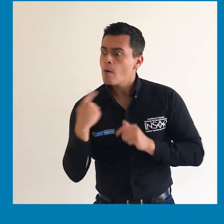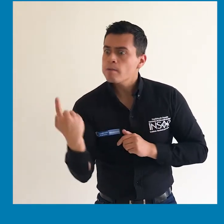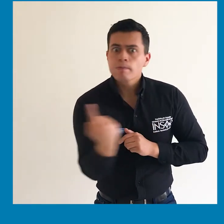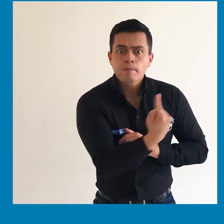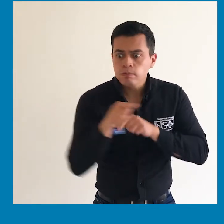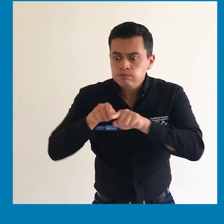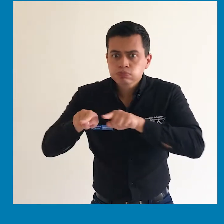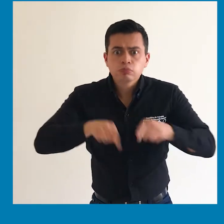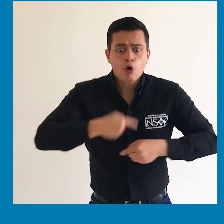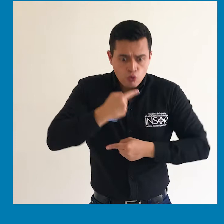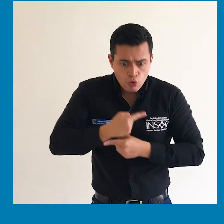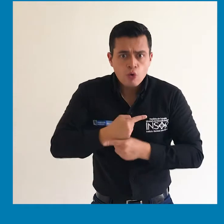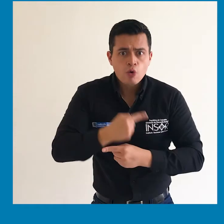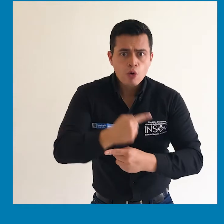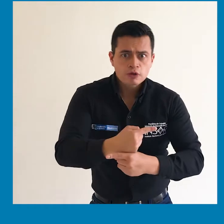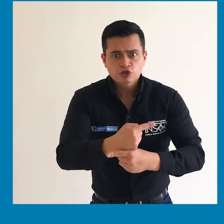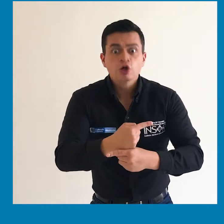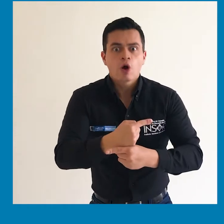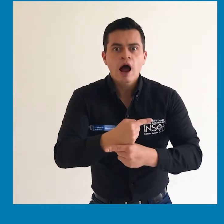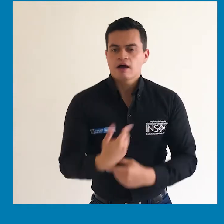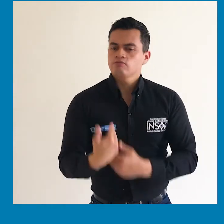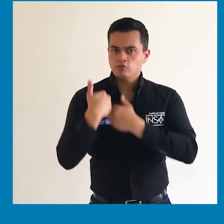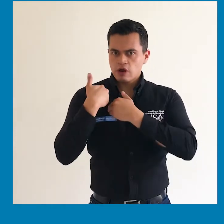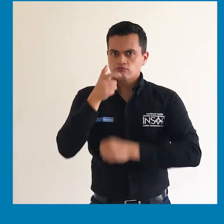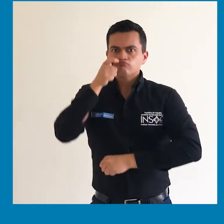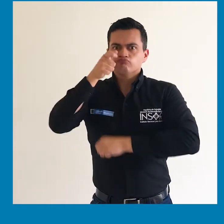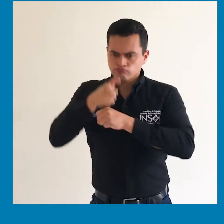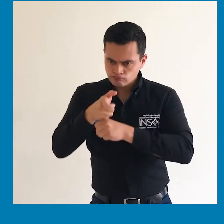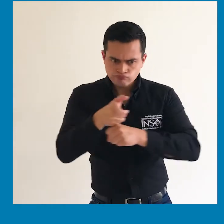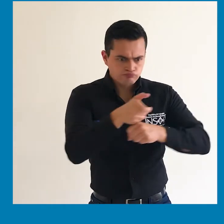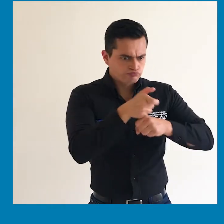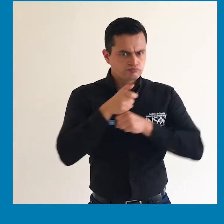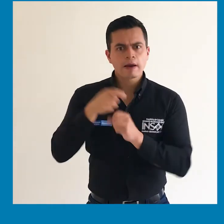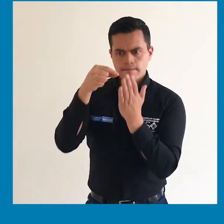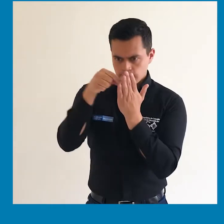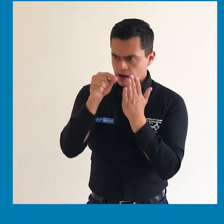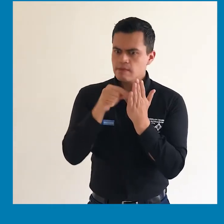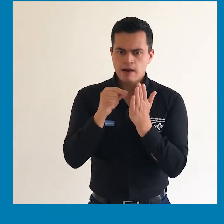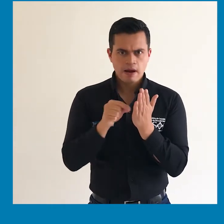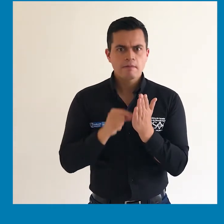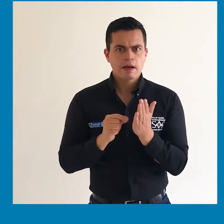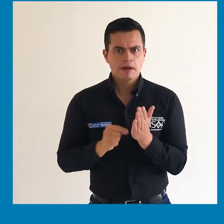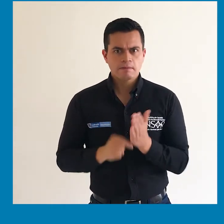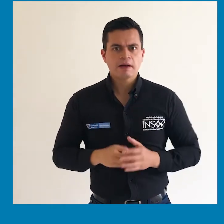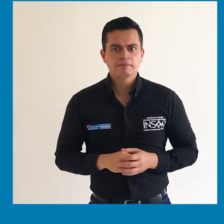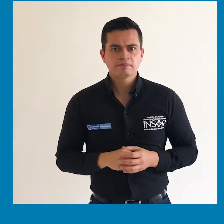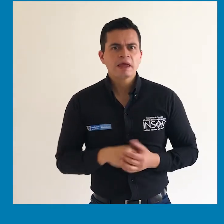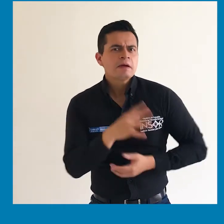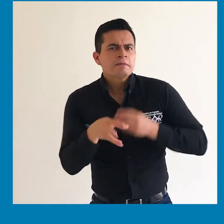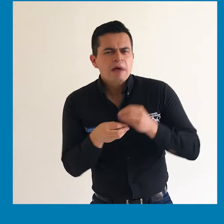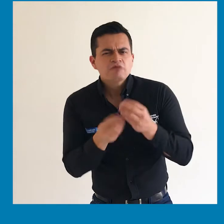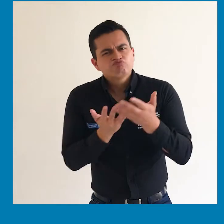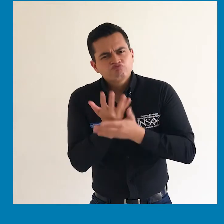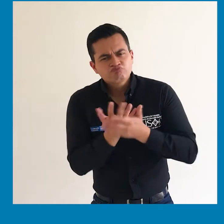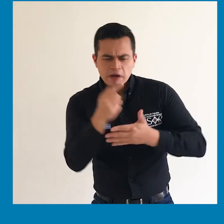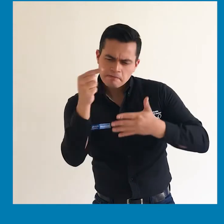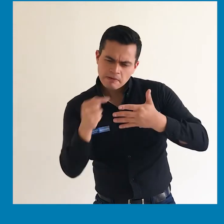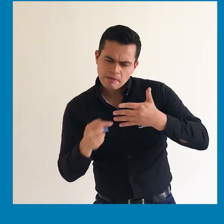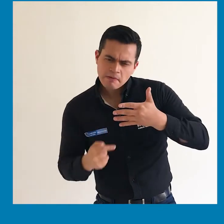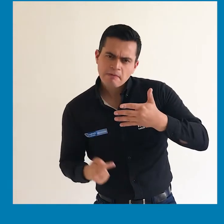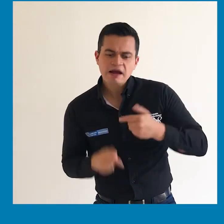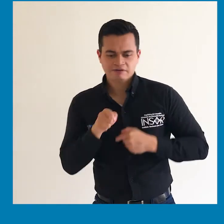aprobada mediante Ley 1346 de 2009 y hacer las recomendaciones que